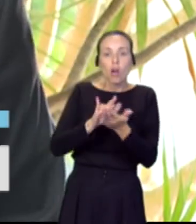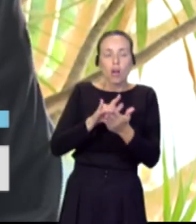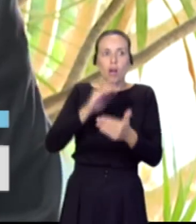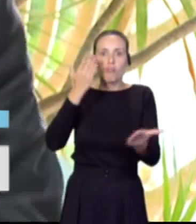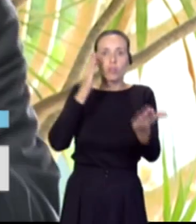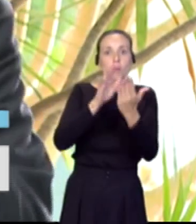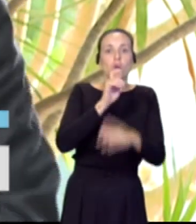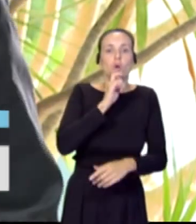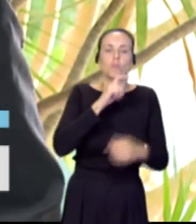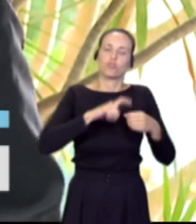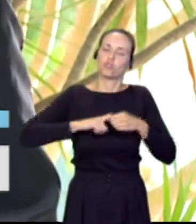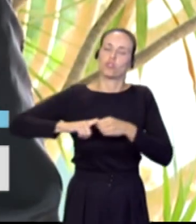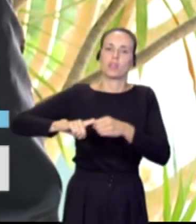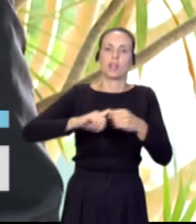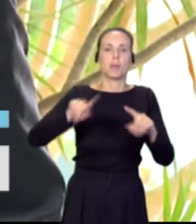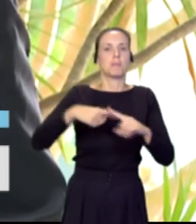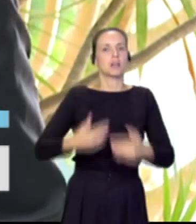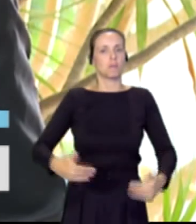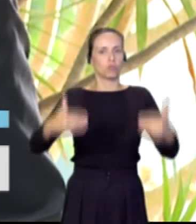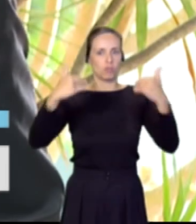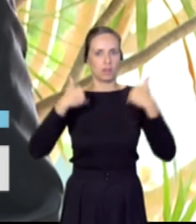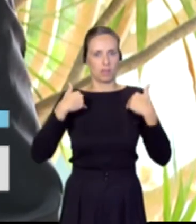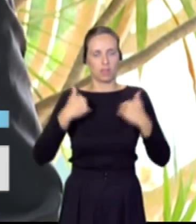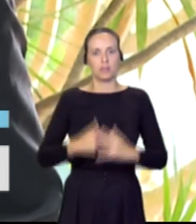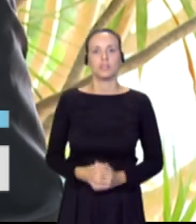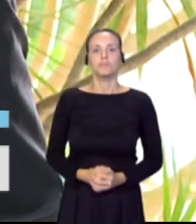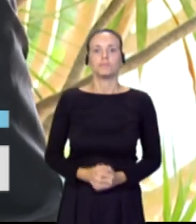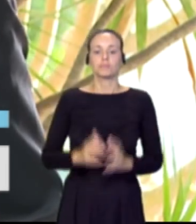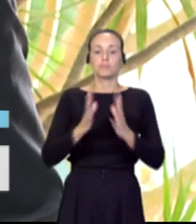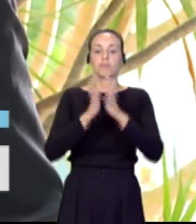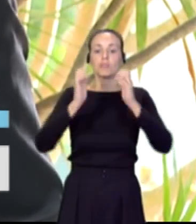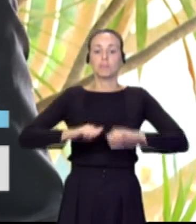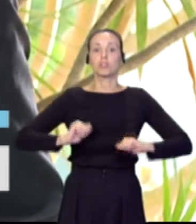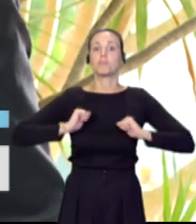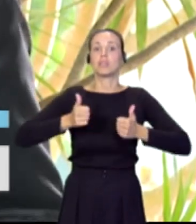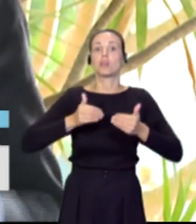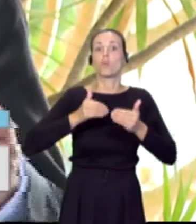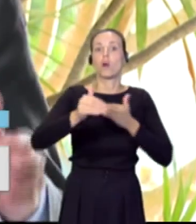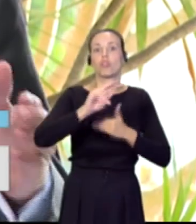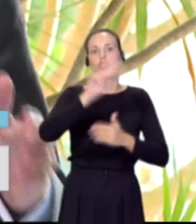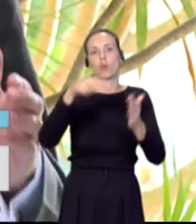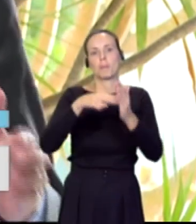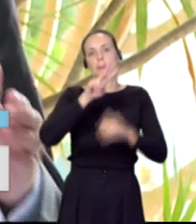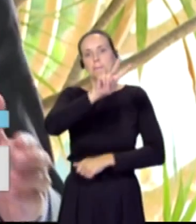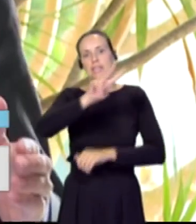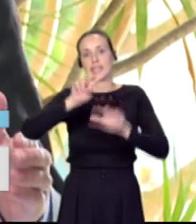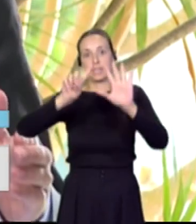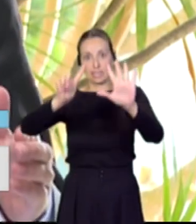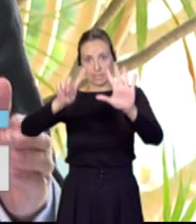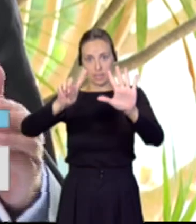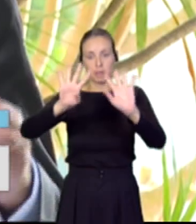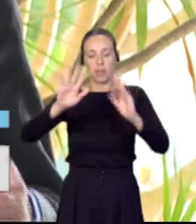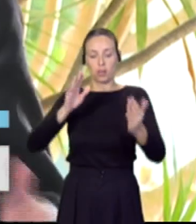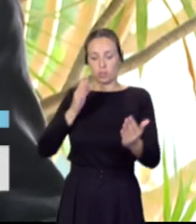El pacto entrará en función en 2026, pero quiero que estos dos años